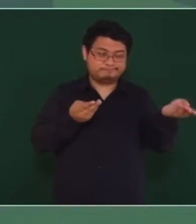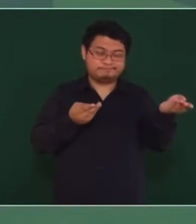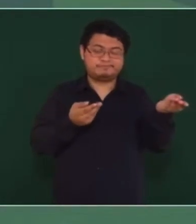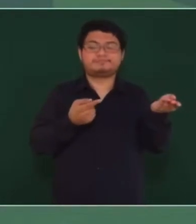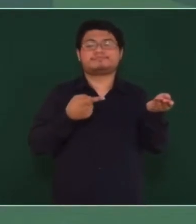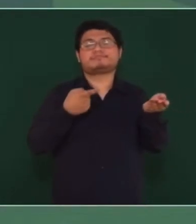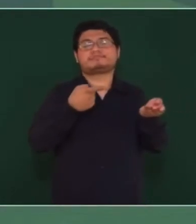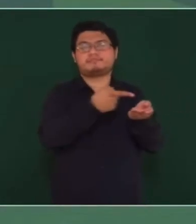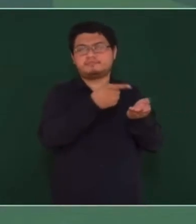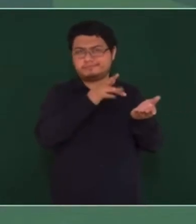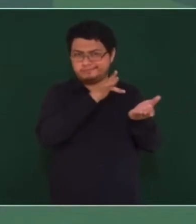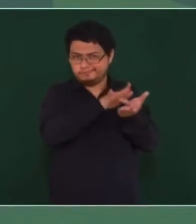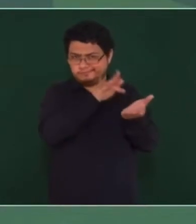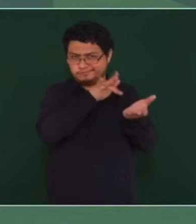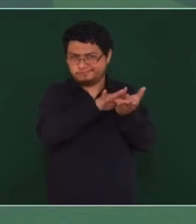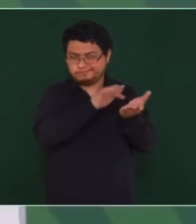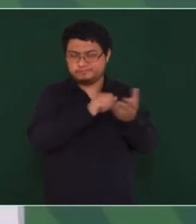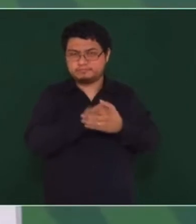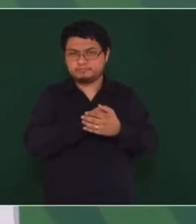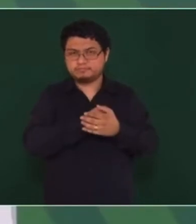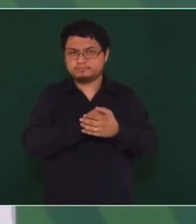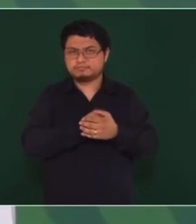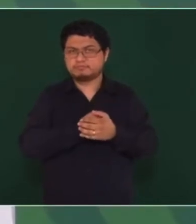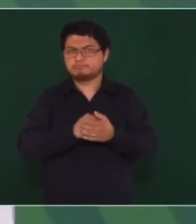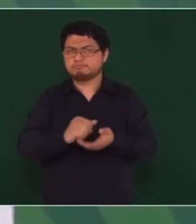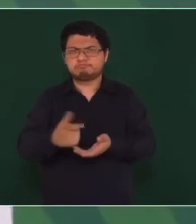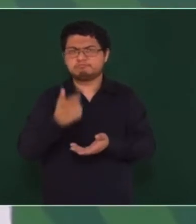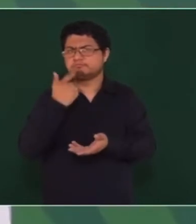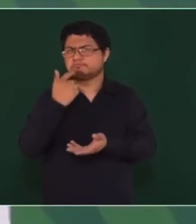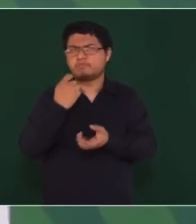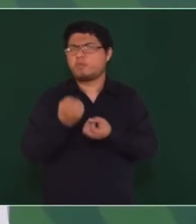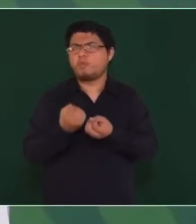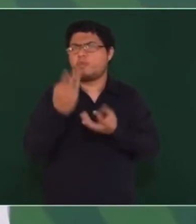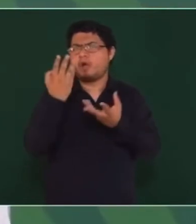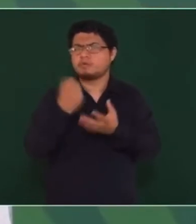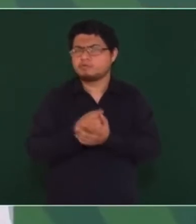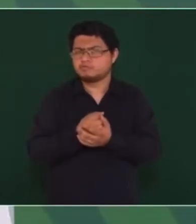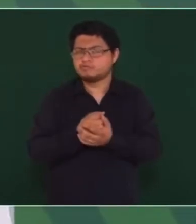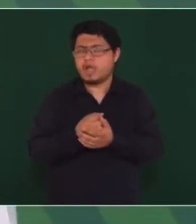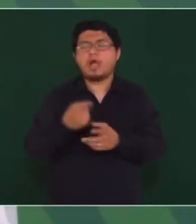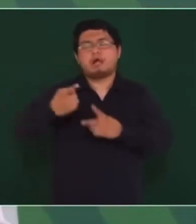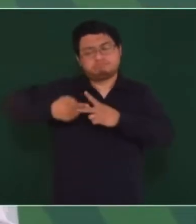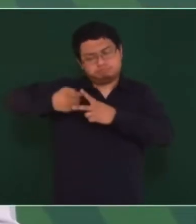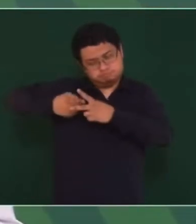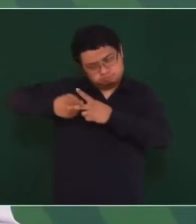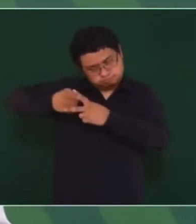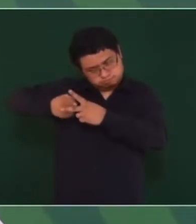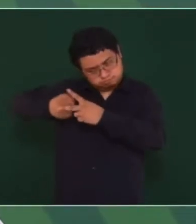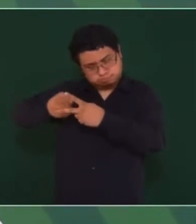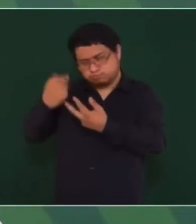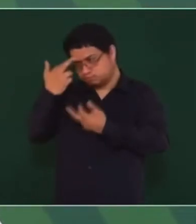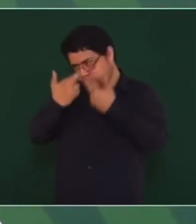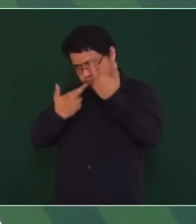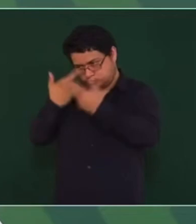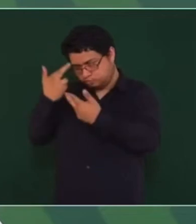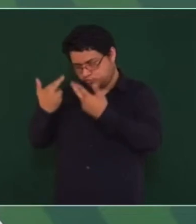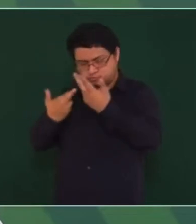que se va a fijar de acuerdo a un avalúo que ya se está